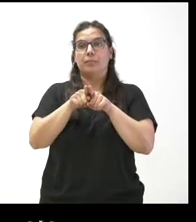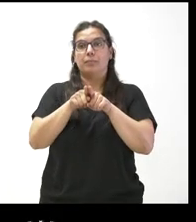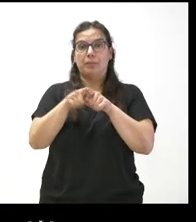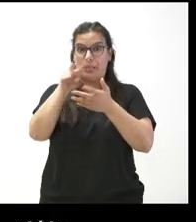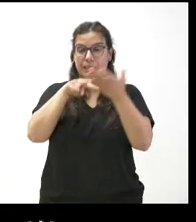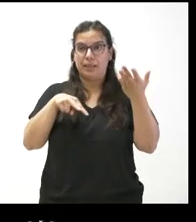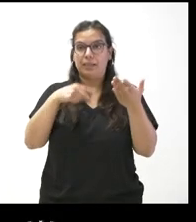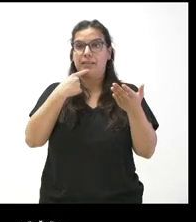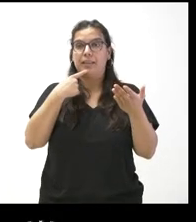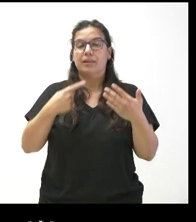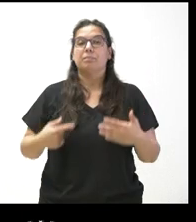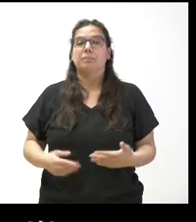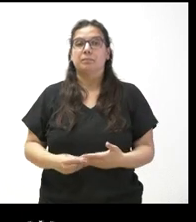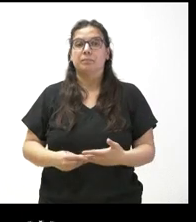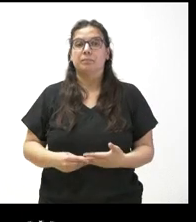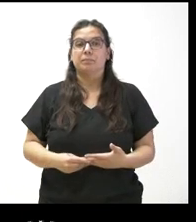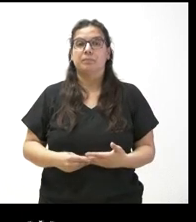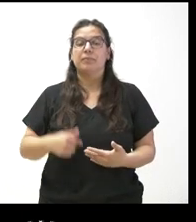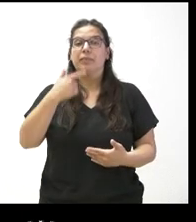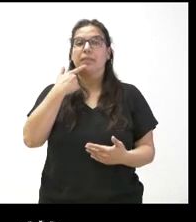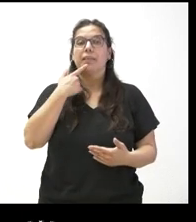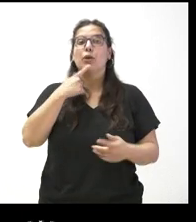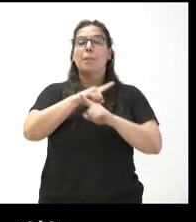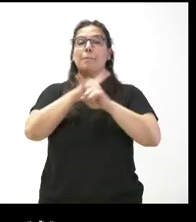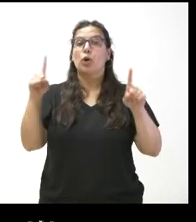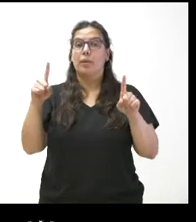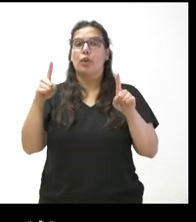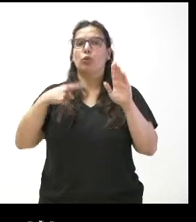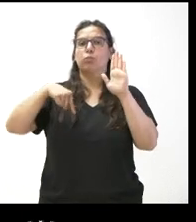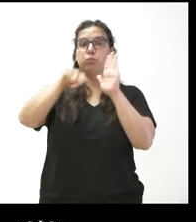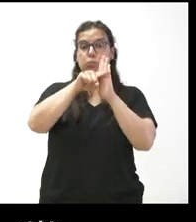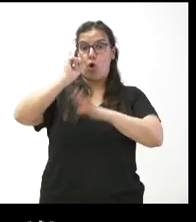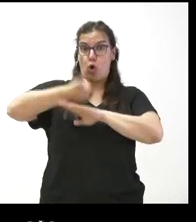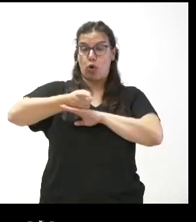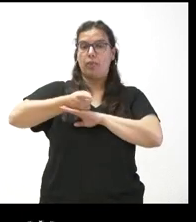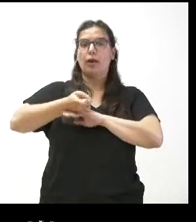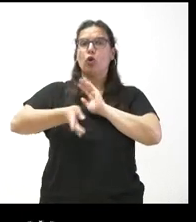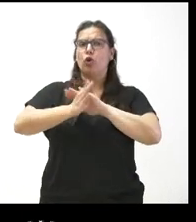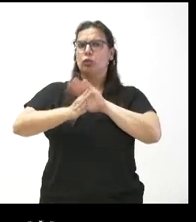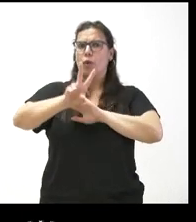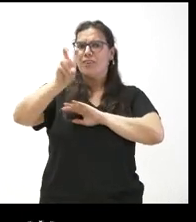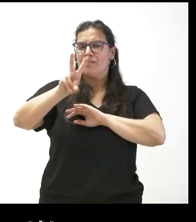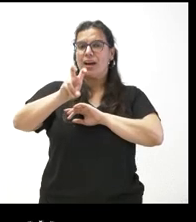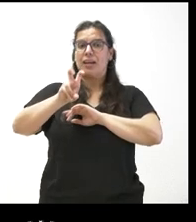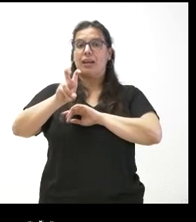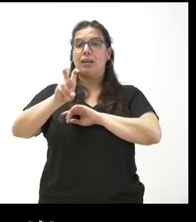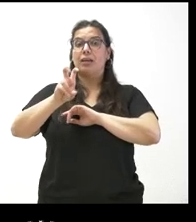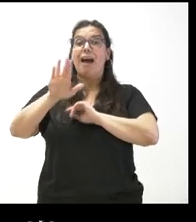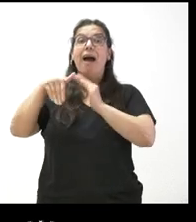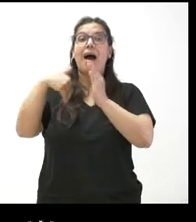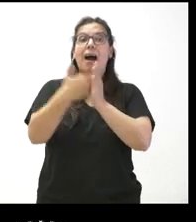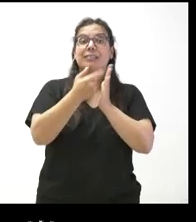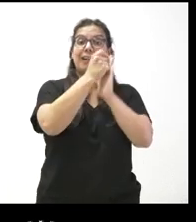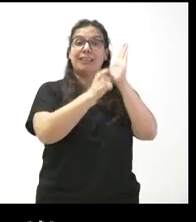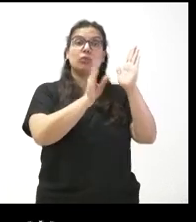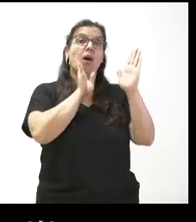el texto. Aquí lo que dice es la prohibición establecida en la presente orden continuará vigente en tanto no se restablezcan los